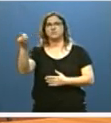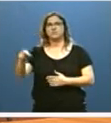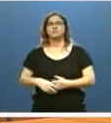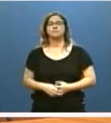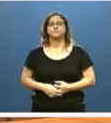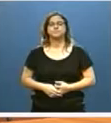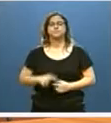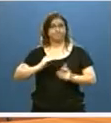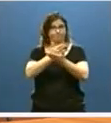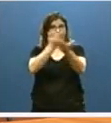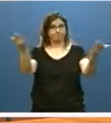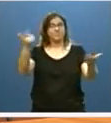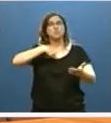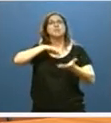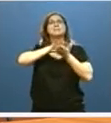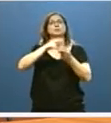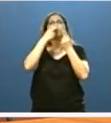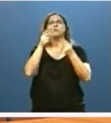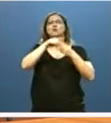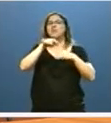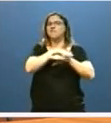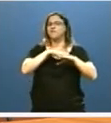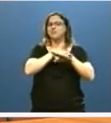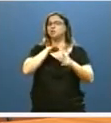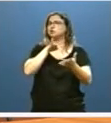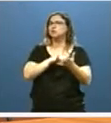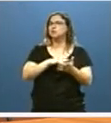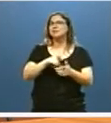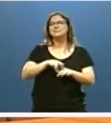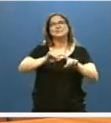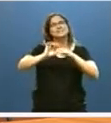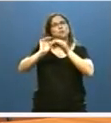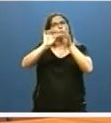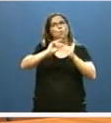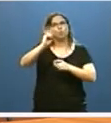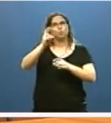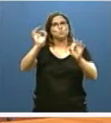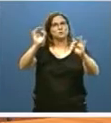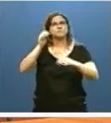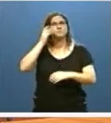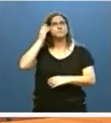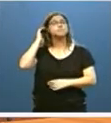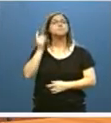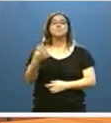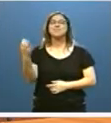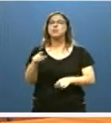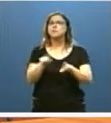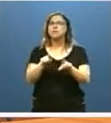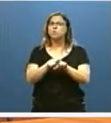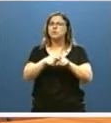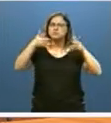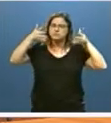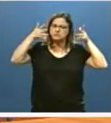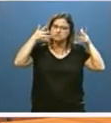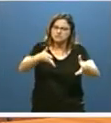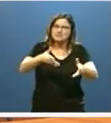Señorías, nuestros tres servicios públicos fundamentales tienen además otro rasgo en común. Es el hecho de ser muy intensivos